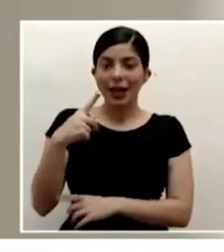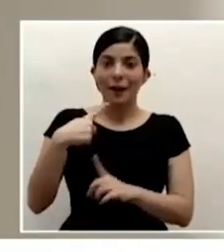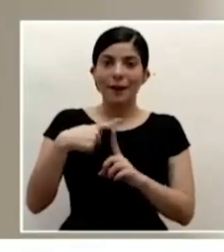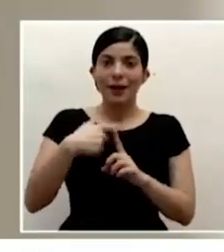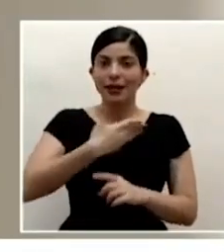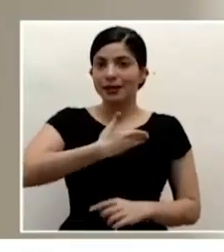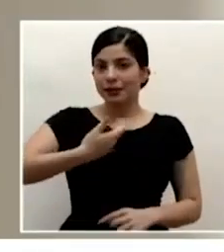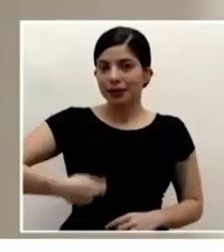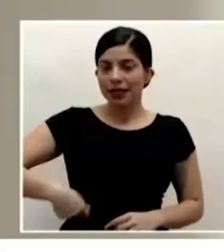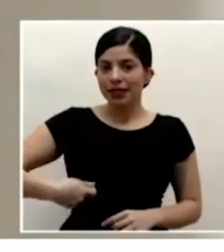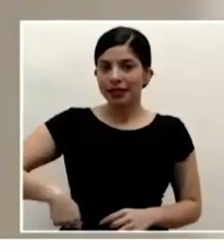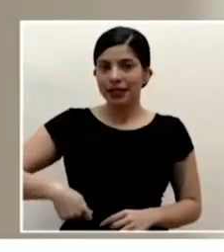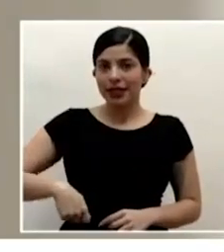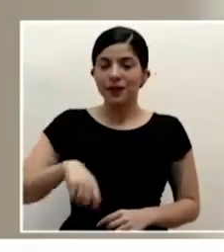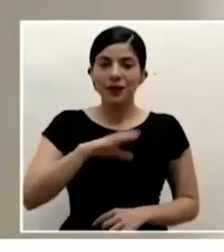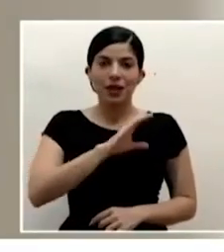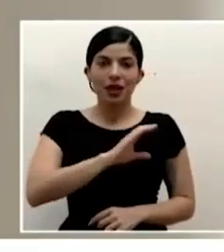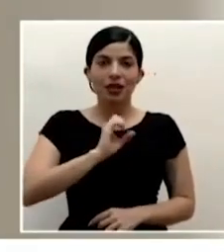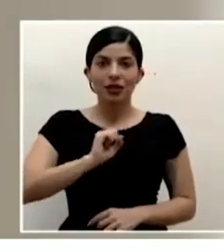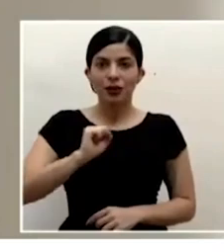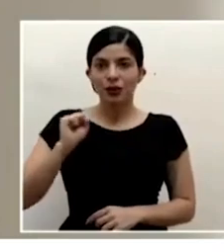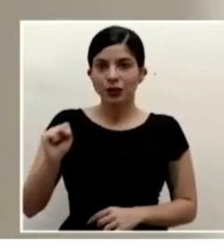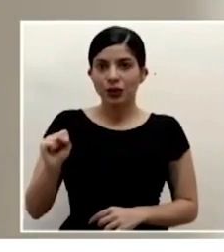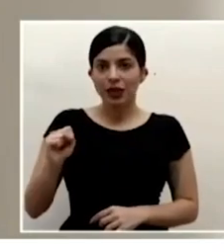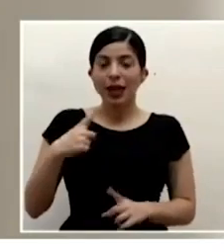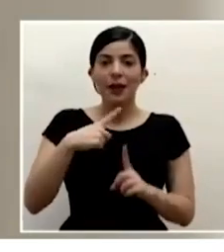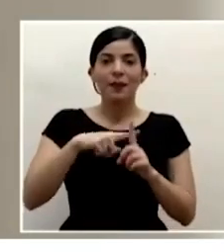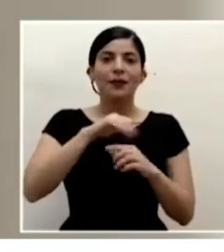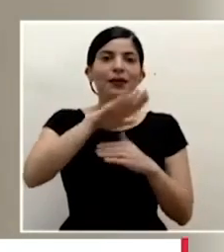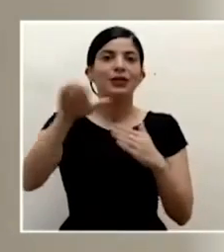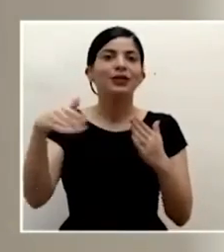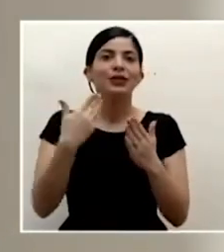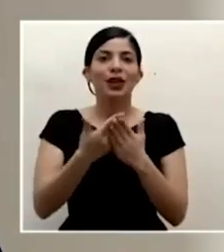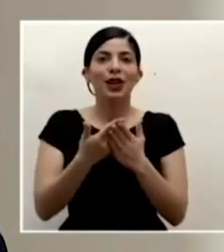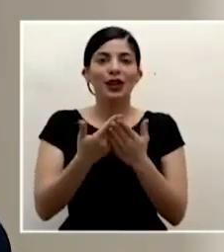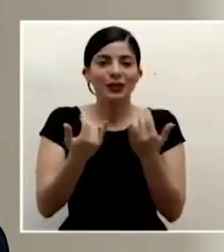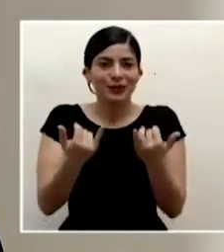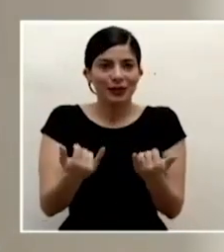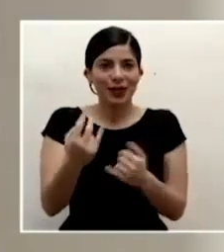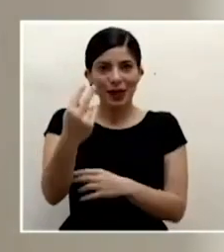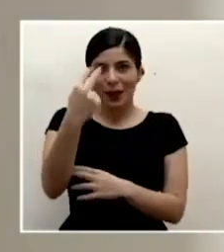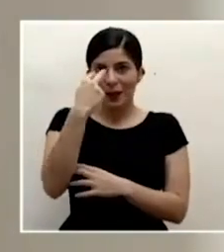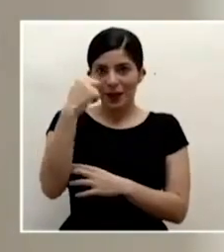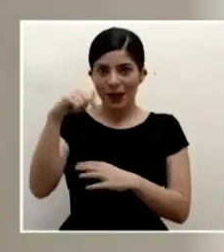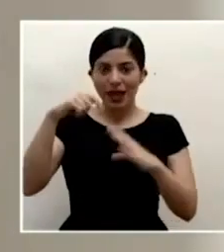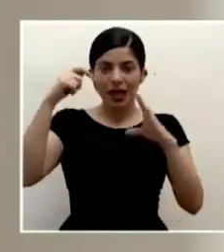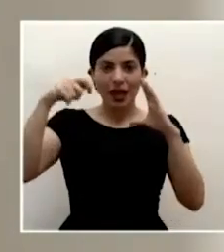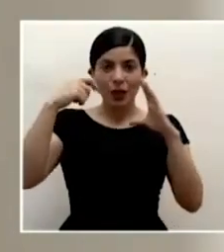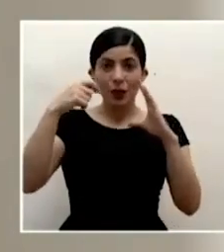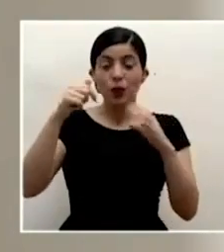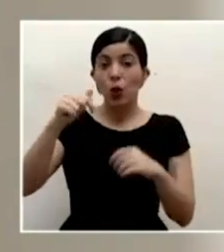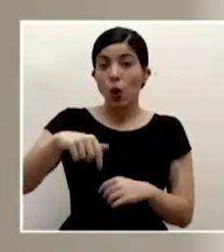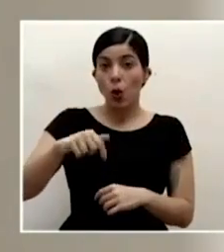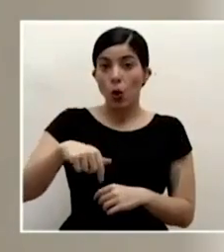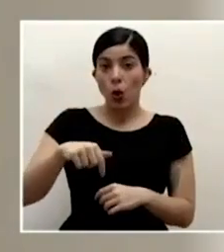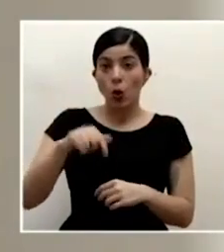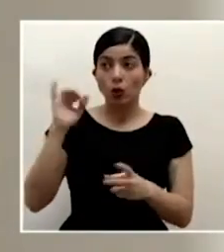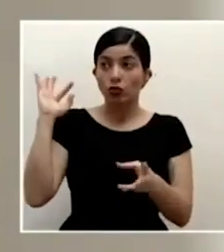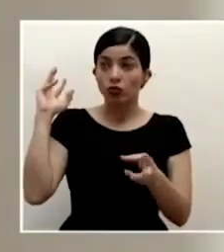de la caja costarricense de seguro social y a todos los que están sintonizando esa transmisión. Al día de hoy,